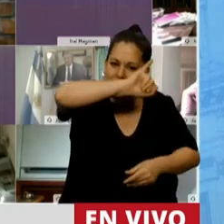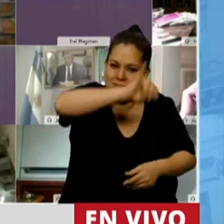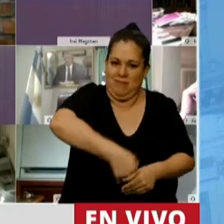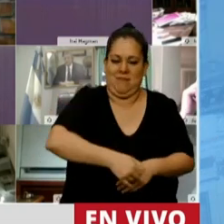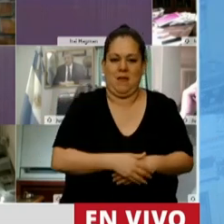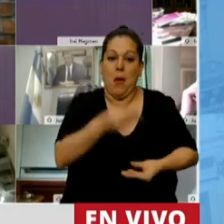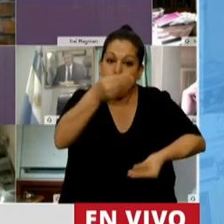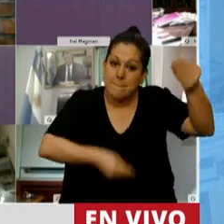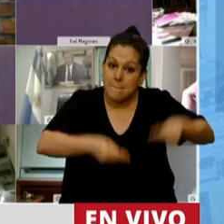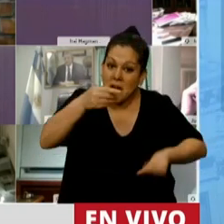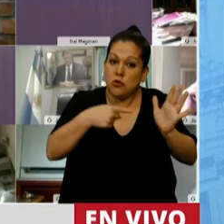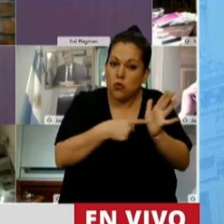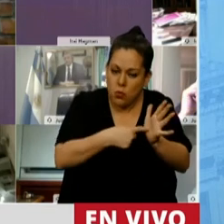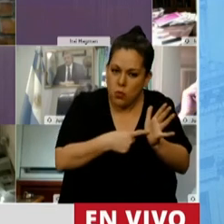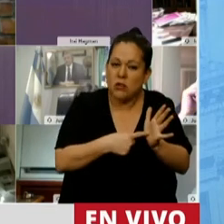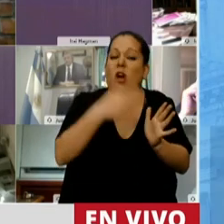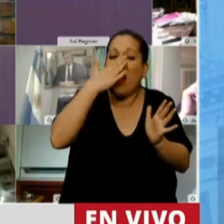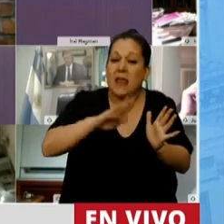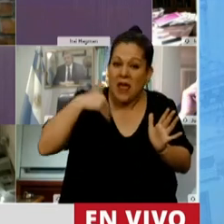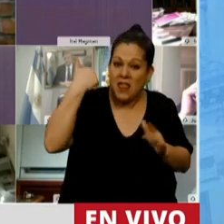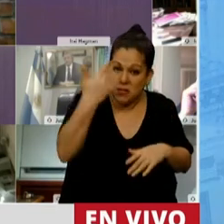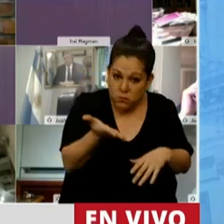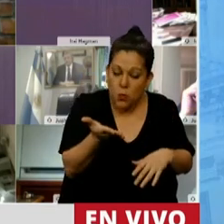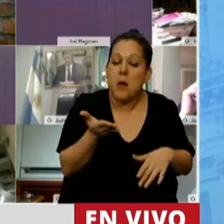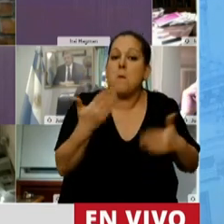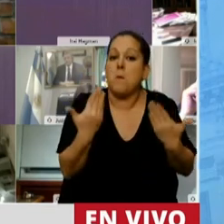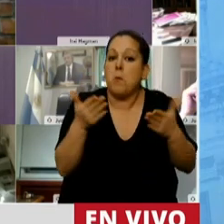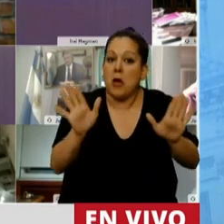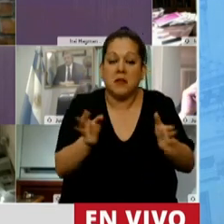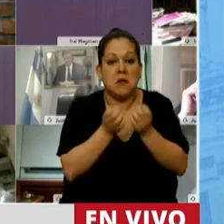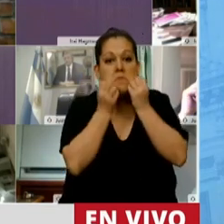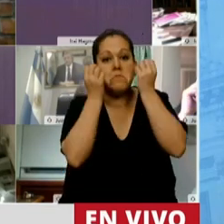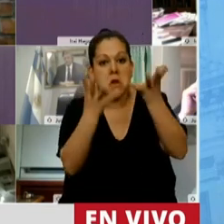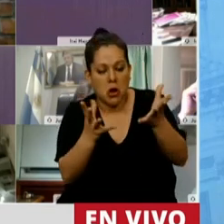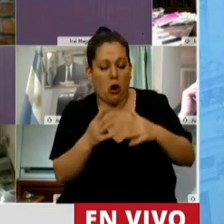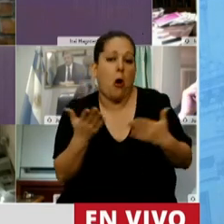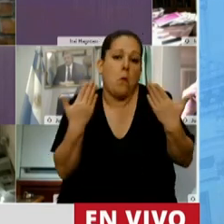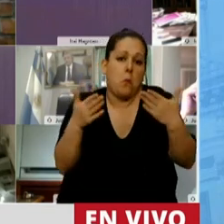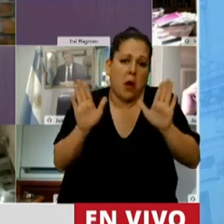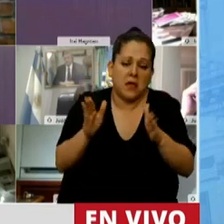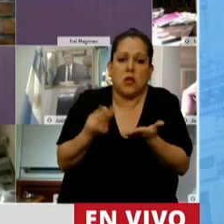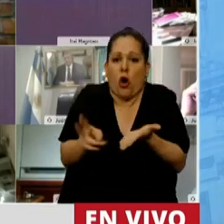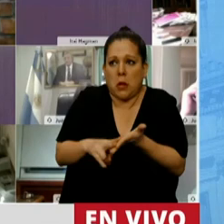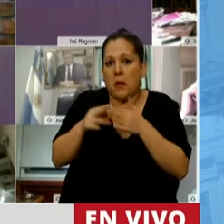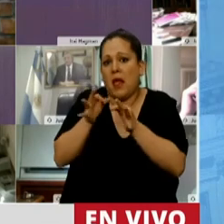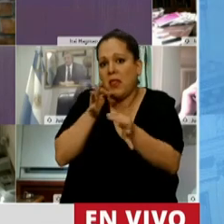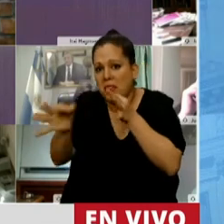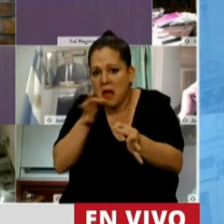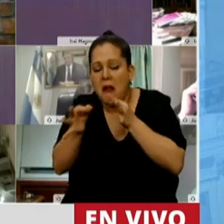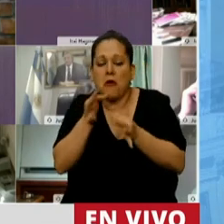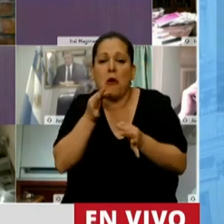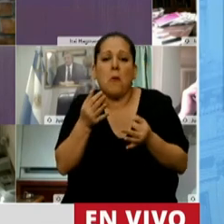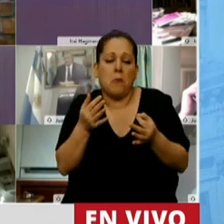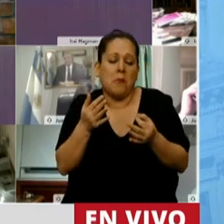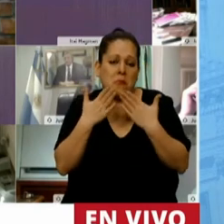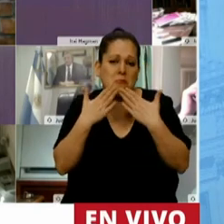eso? Un presupuesto que luego puede mejorarse, que luego puede discutirse. Muchas gracias,